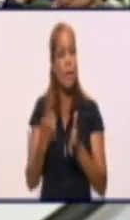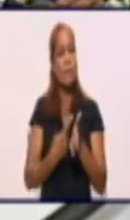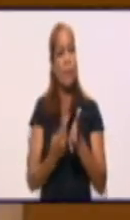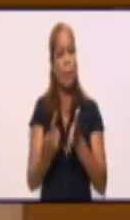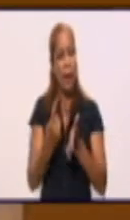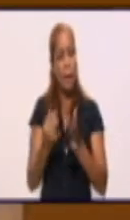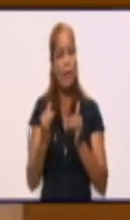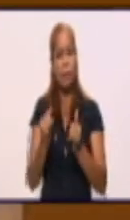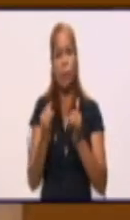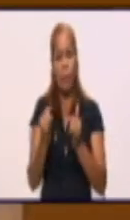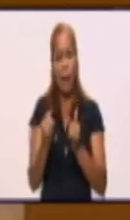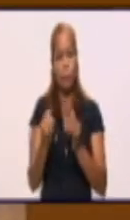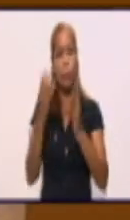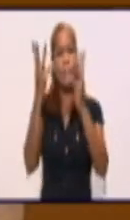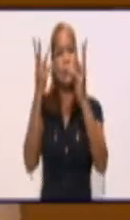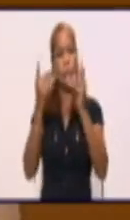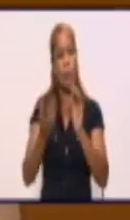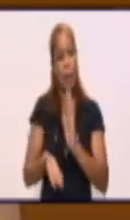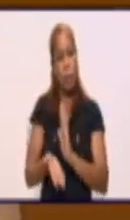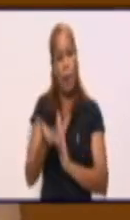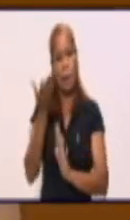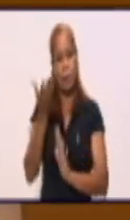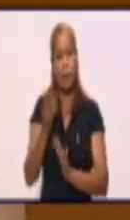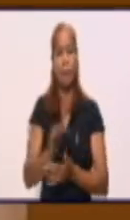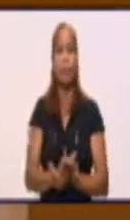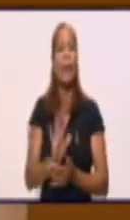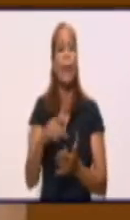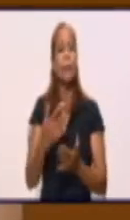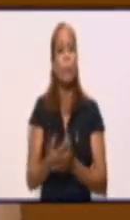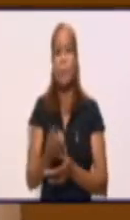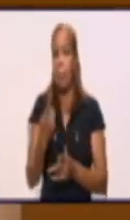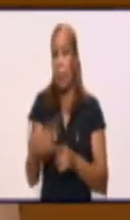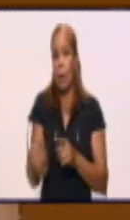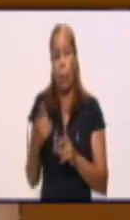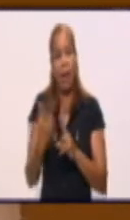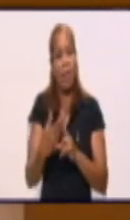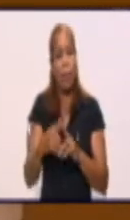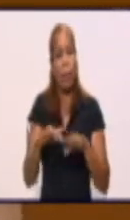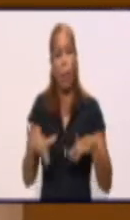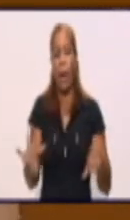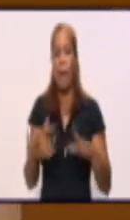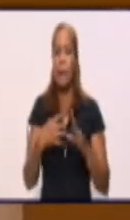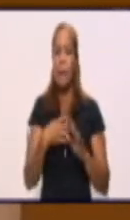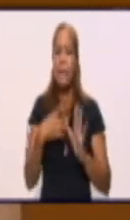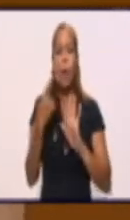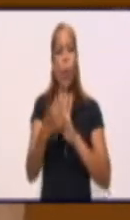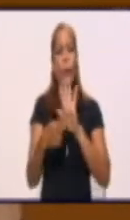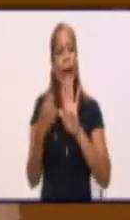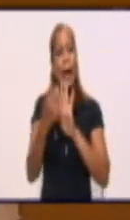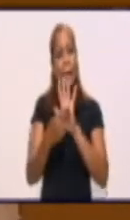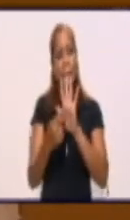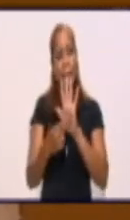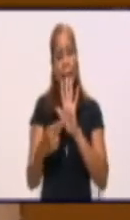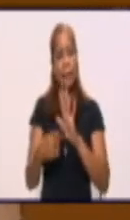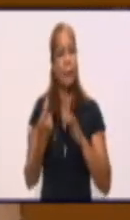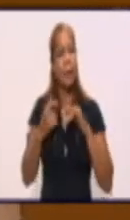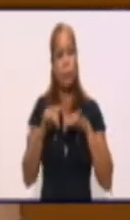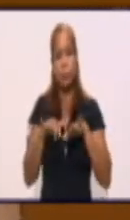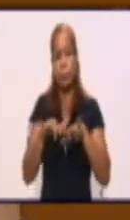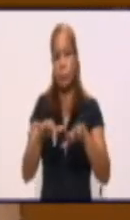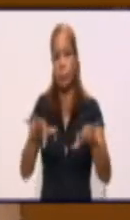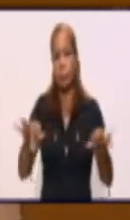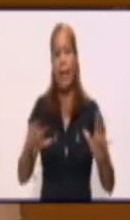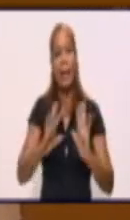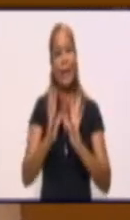Sí, en Bayamo hay una dispersión de los casos. Bayamo siempre ha tenido la característica de que hay una dispersión en todos sus consejos populares.